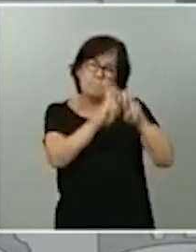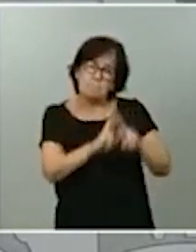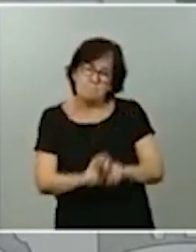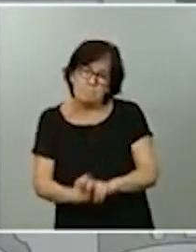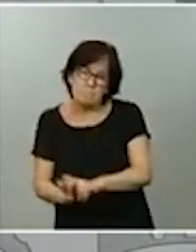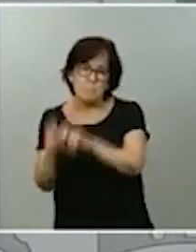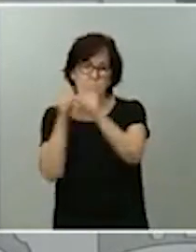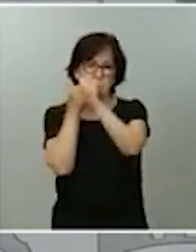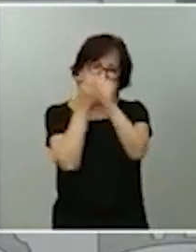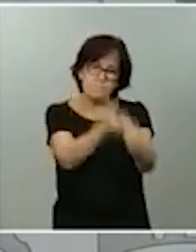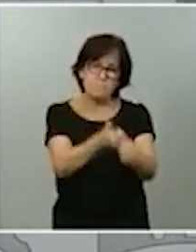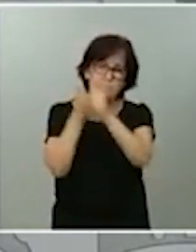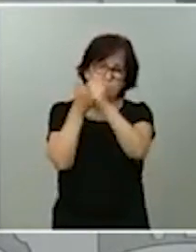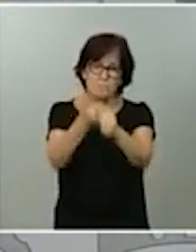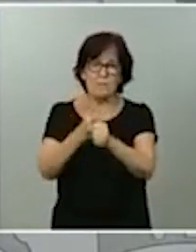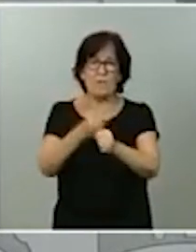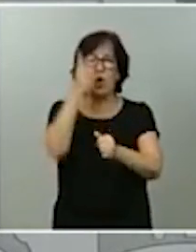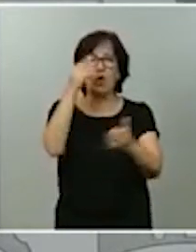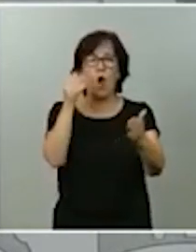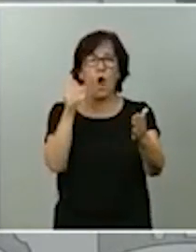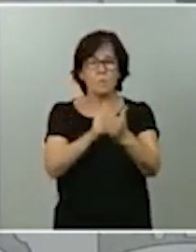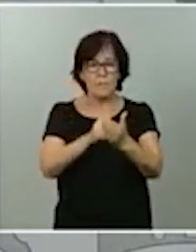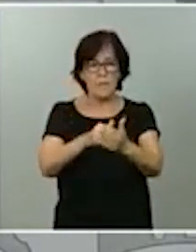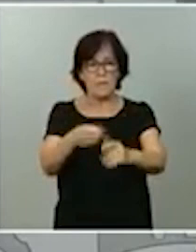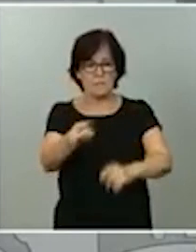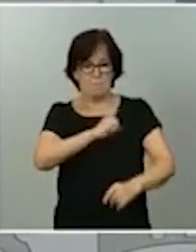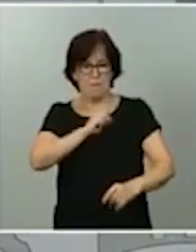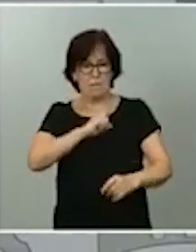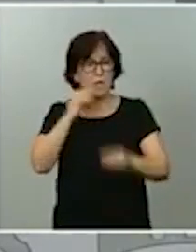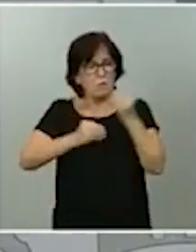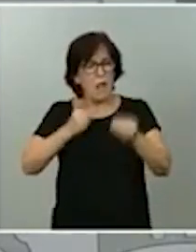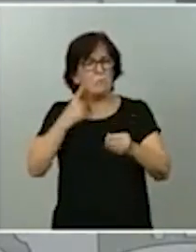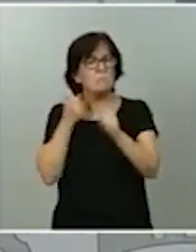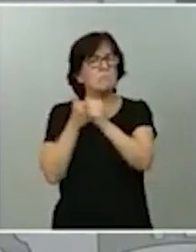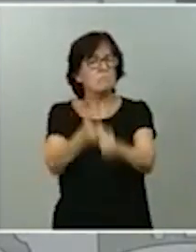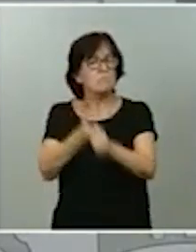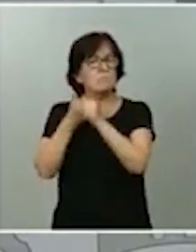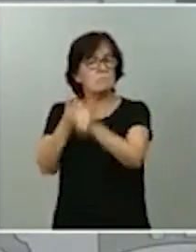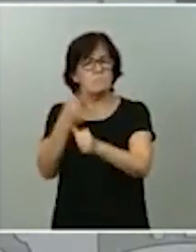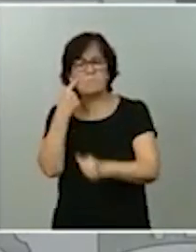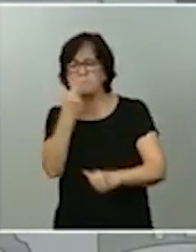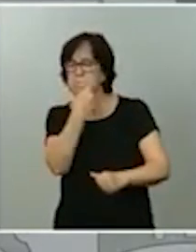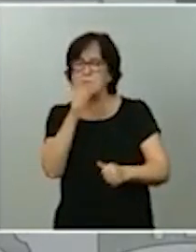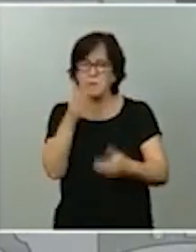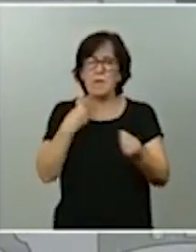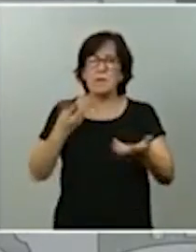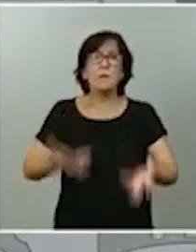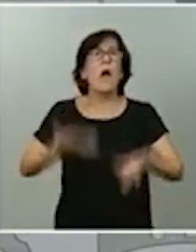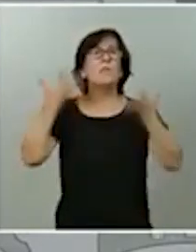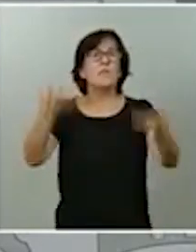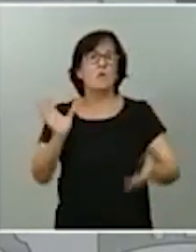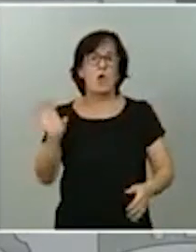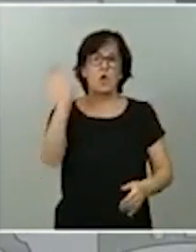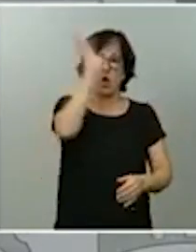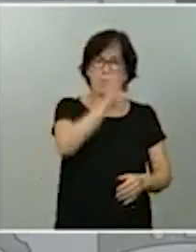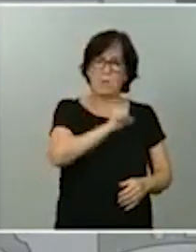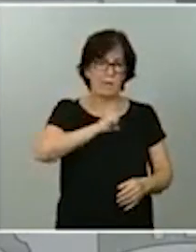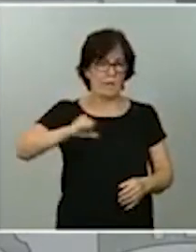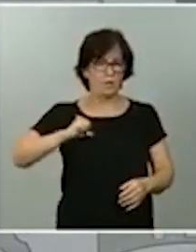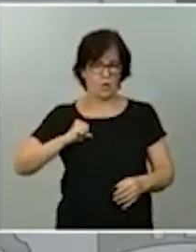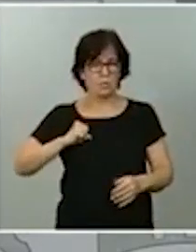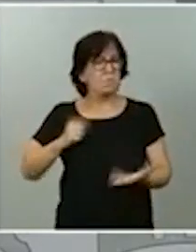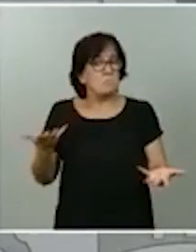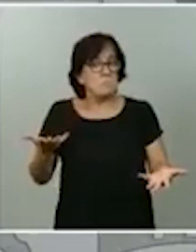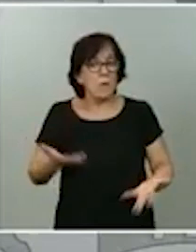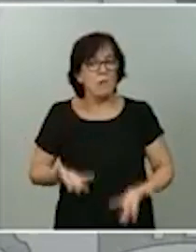anuncio que hay 2.000 militares capacitados en técnicas de rastreo a disposición de las comunidades autónomas y están a disposición,